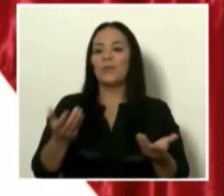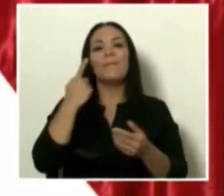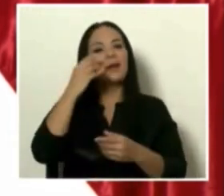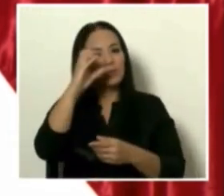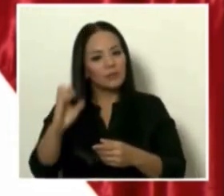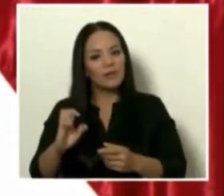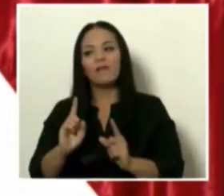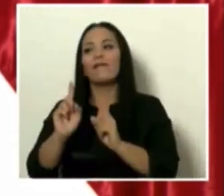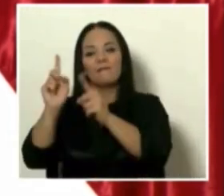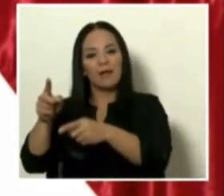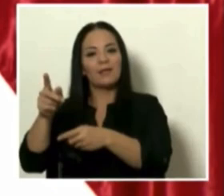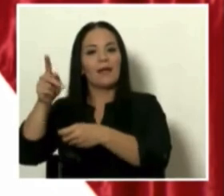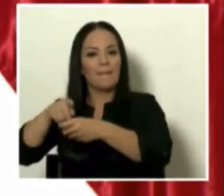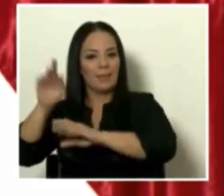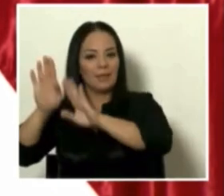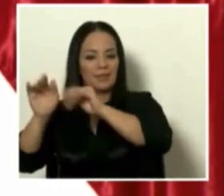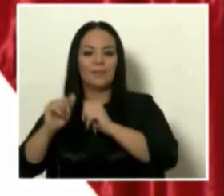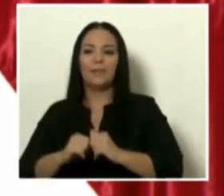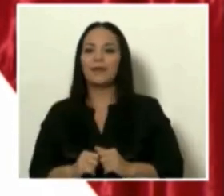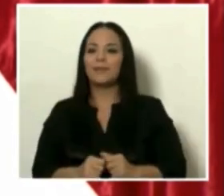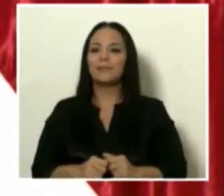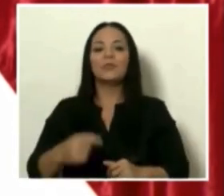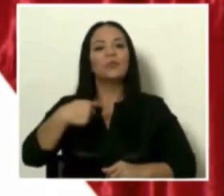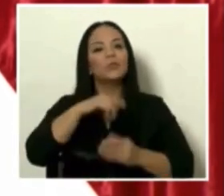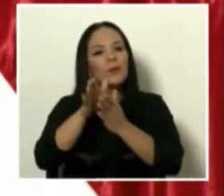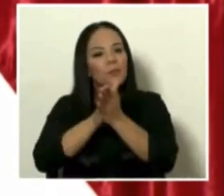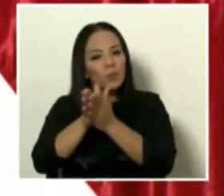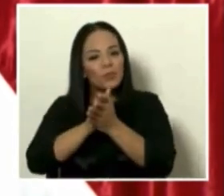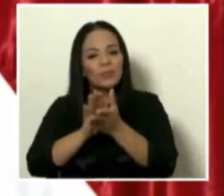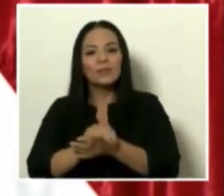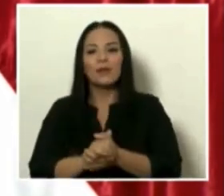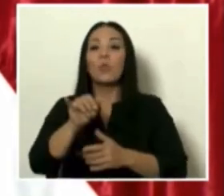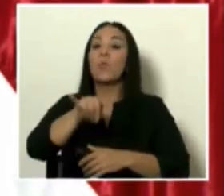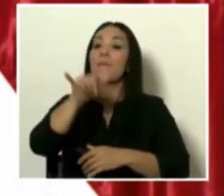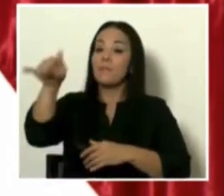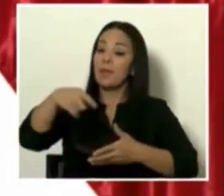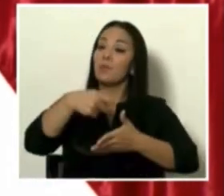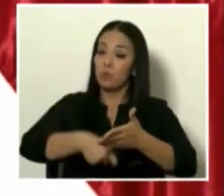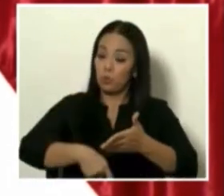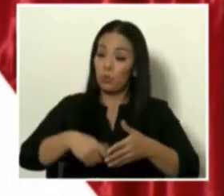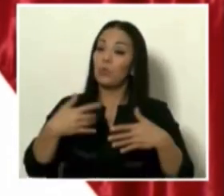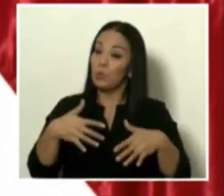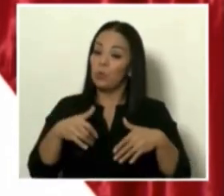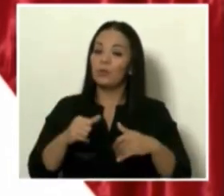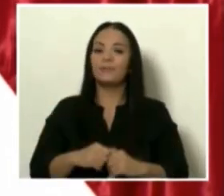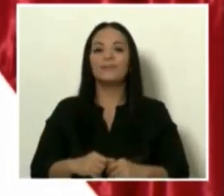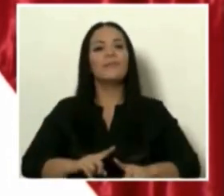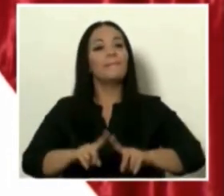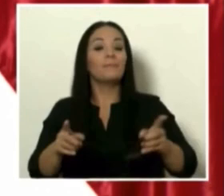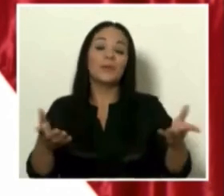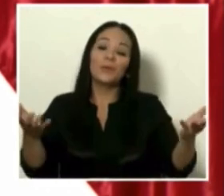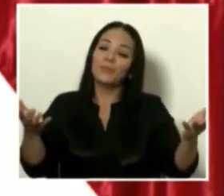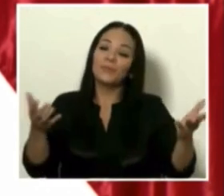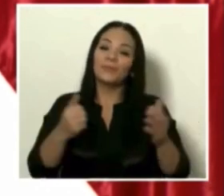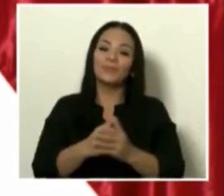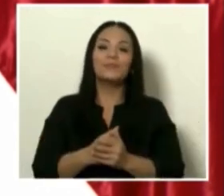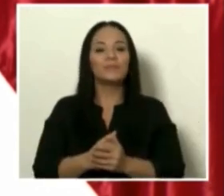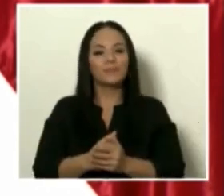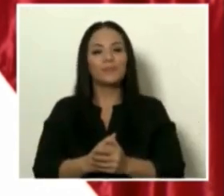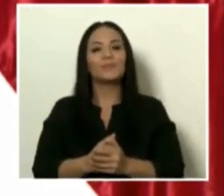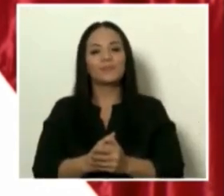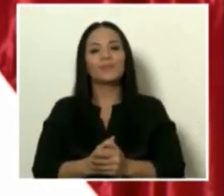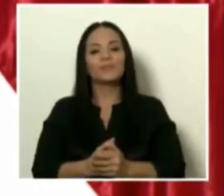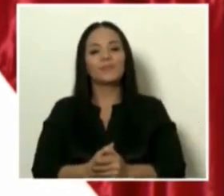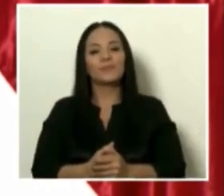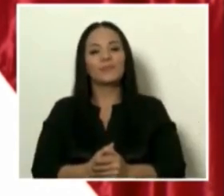participe. Vamos a aprovechar, va a ser un viaje duro, pero, para quedarse en la